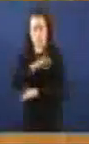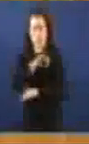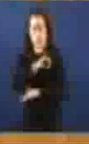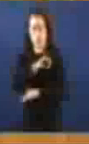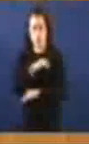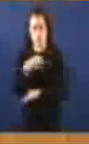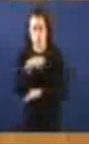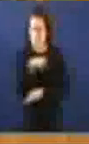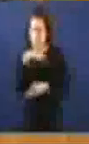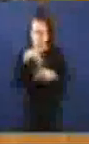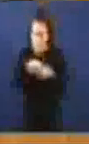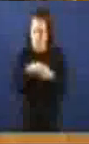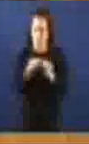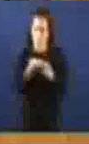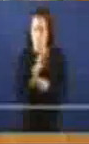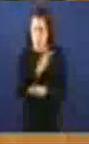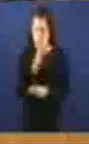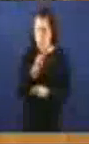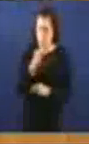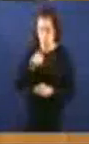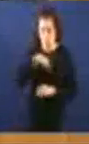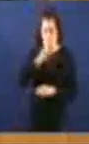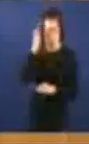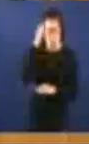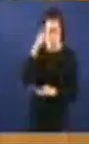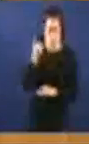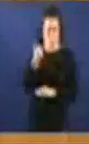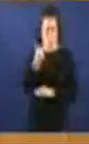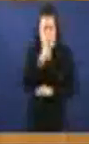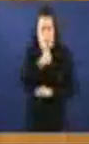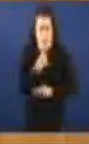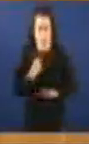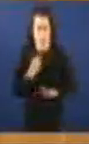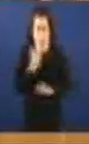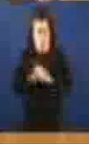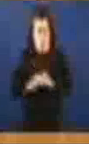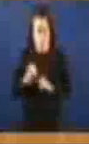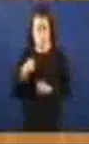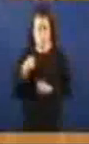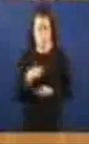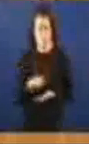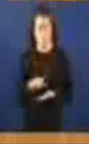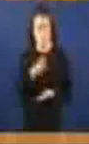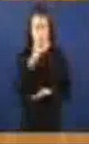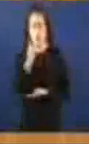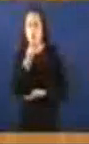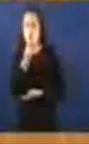pode estar No Partido Popular Somos demócratas Conservadores Pero demócratas O sector demócrata O PP deve promover A expulsión Do señor Asnar